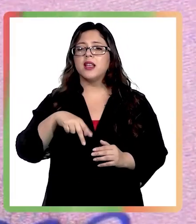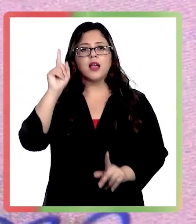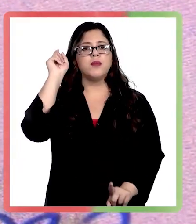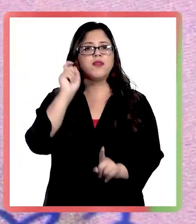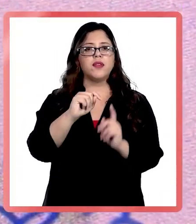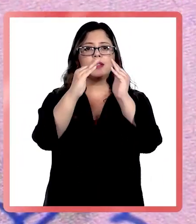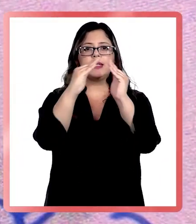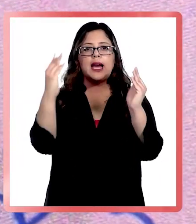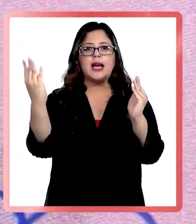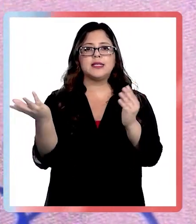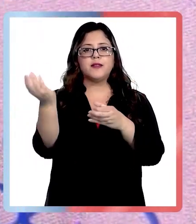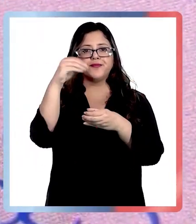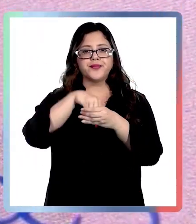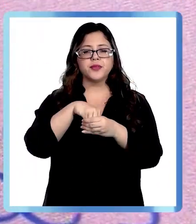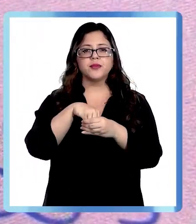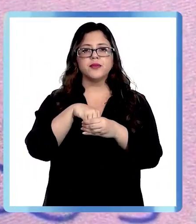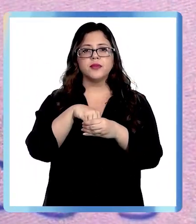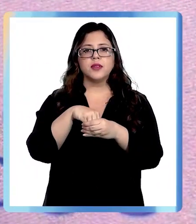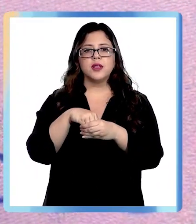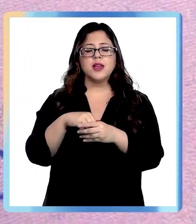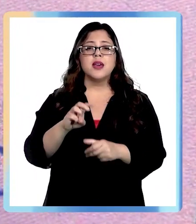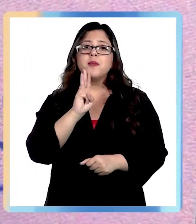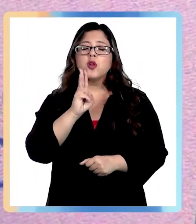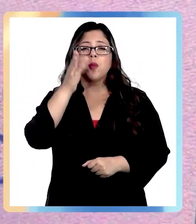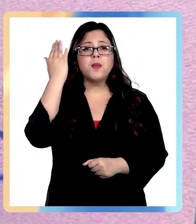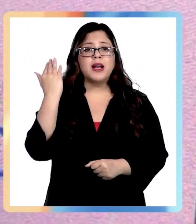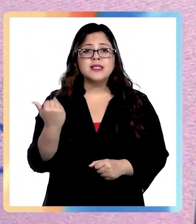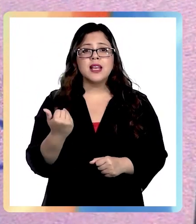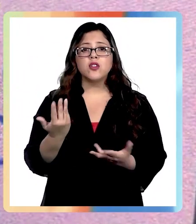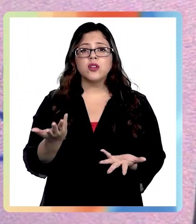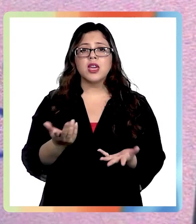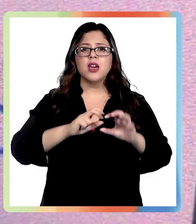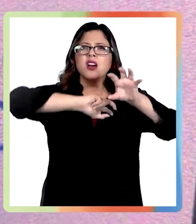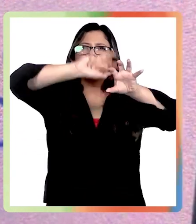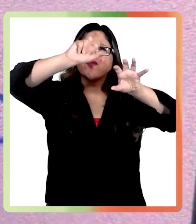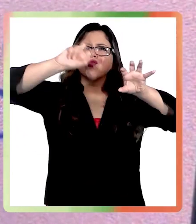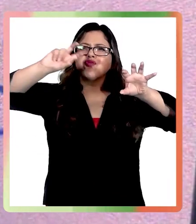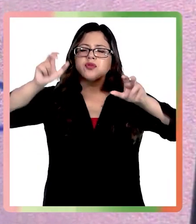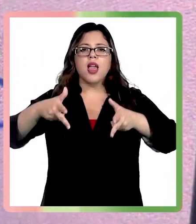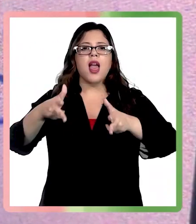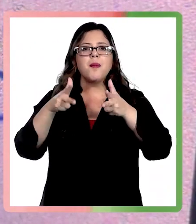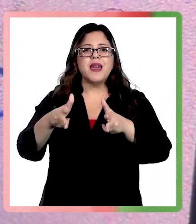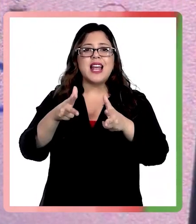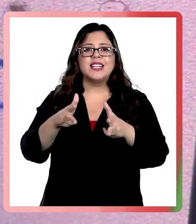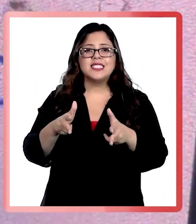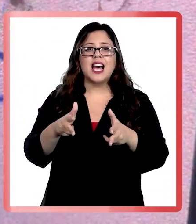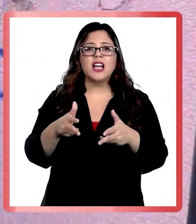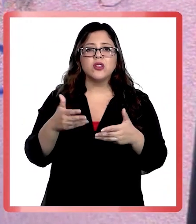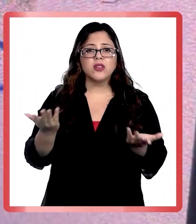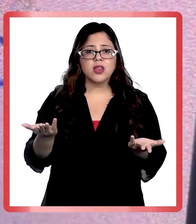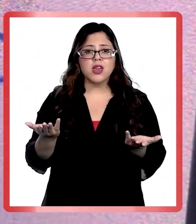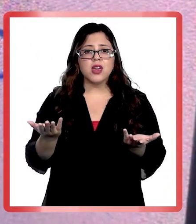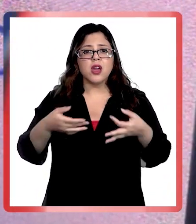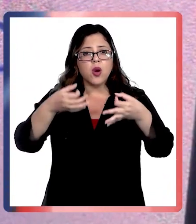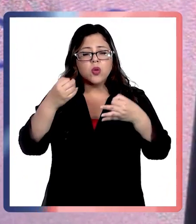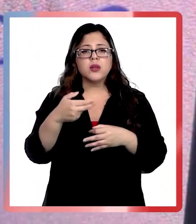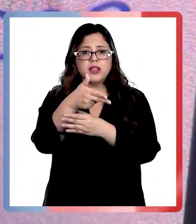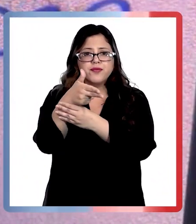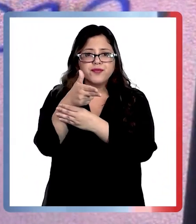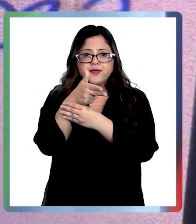esta jornada, luego que el miércoles pasado apareciera un rayado amenazando que iba a ocurrir un tiroteo.